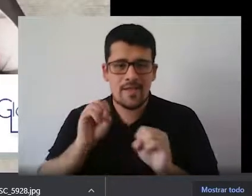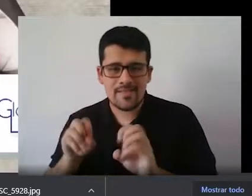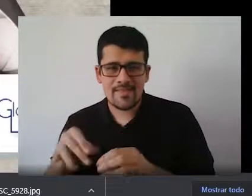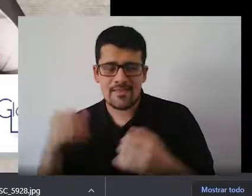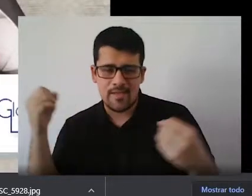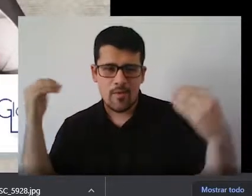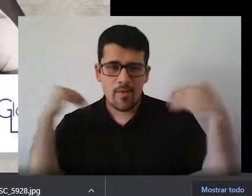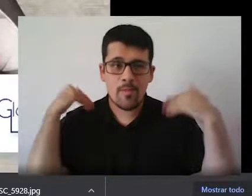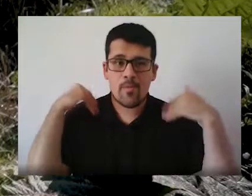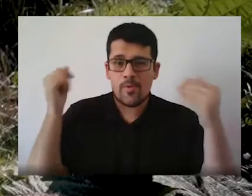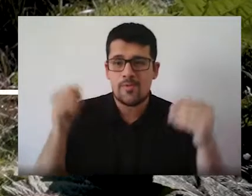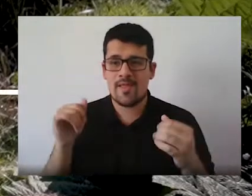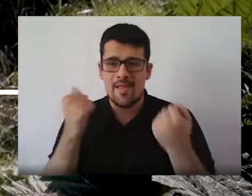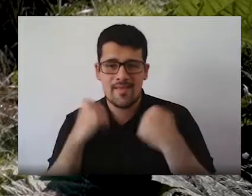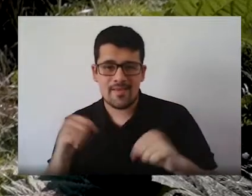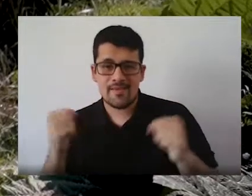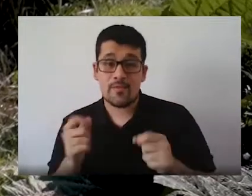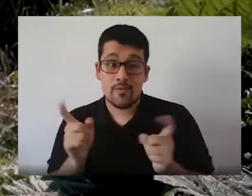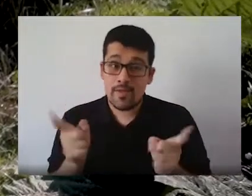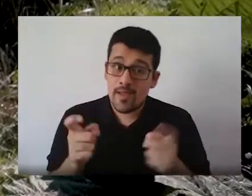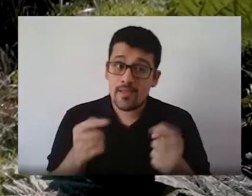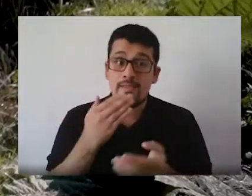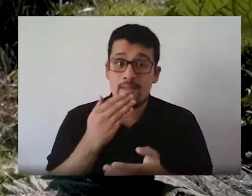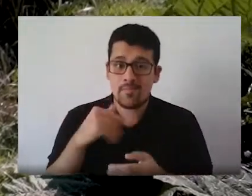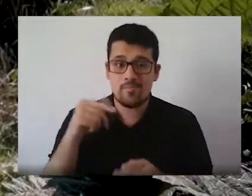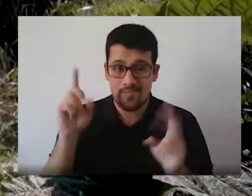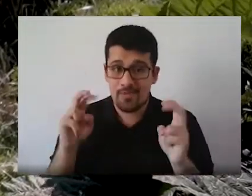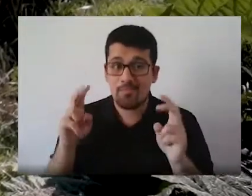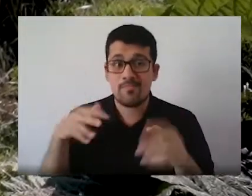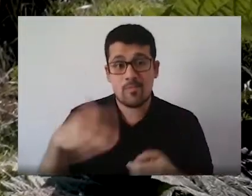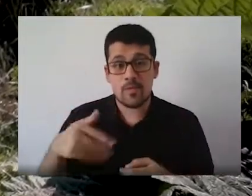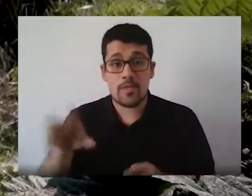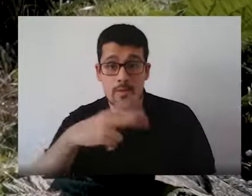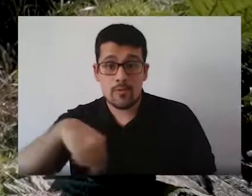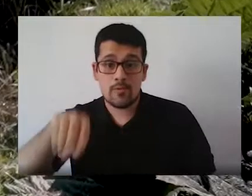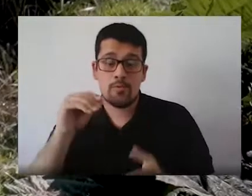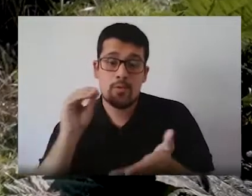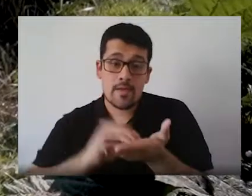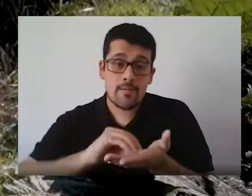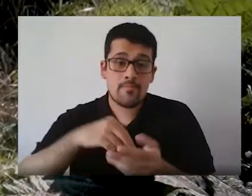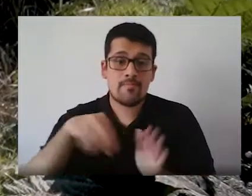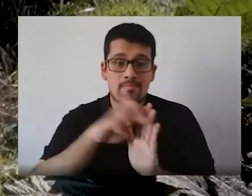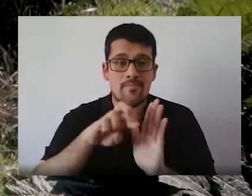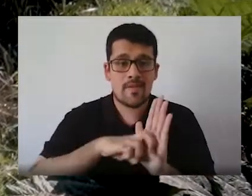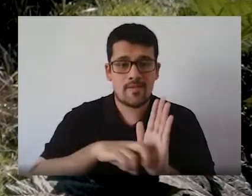enseñanza en los deportes ejercicio y cáncer un tema relevante también para nosotros en el plan de estudio